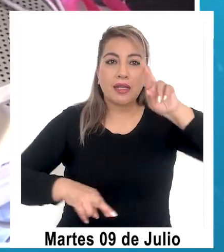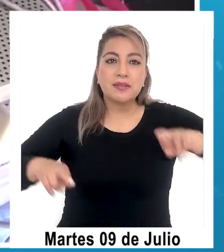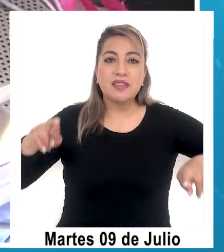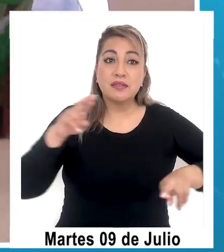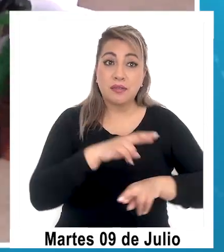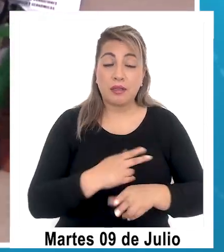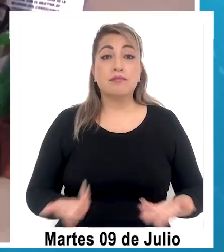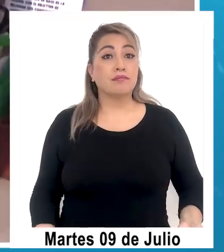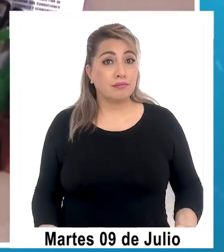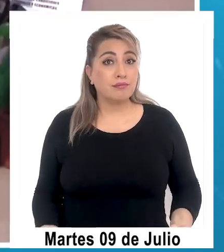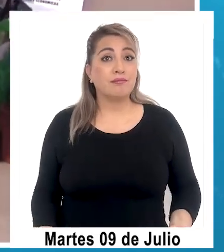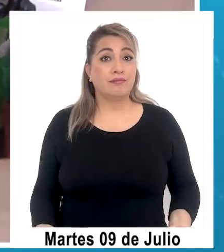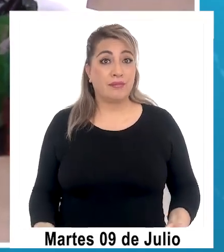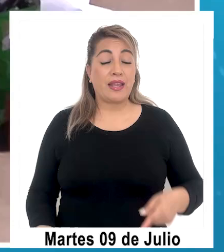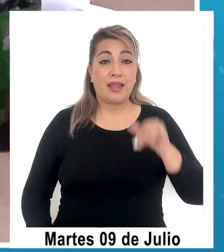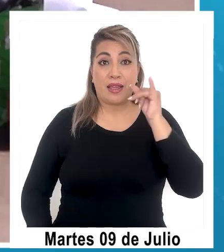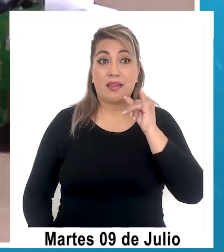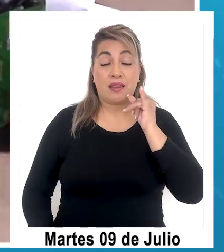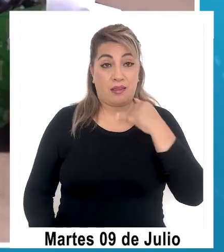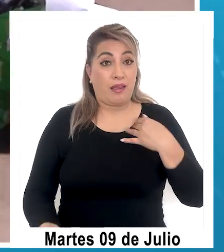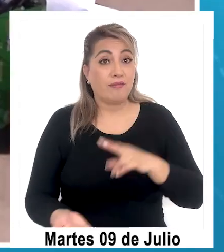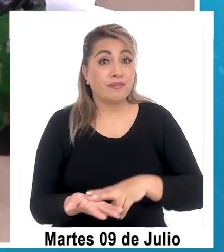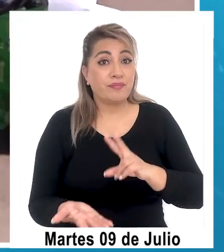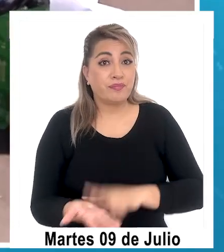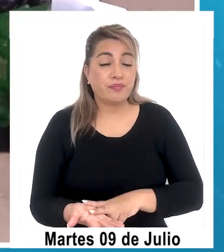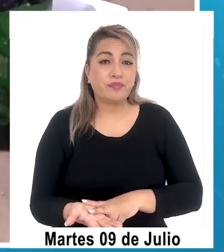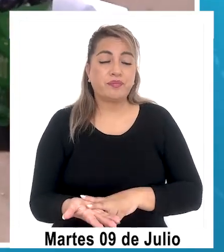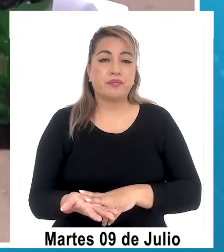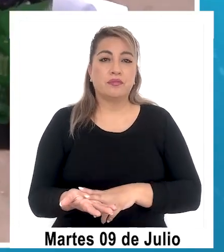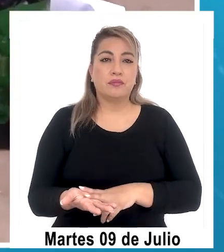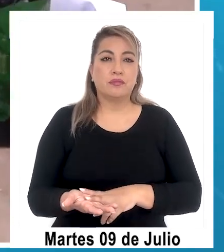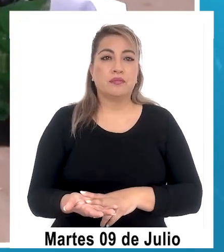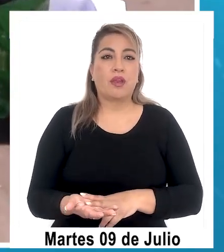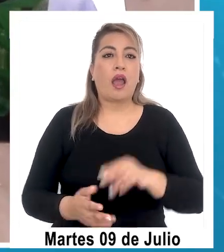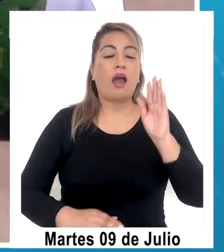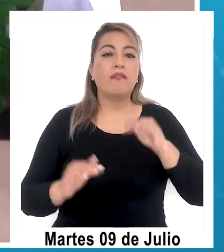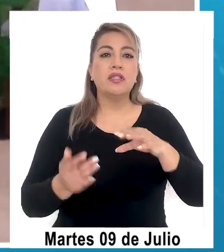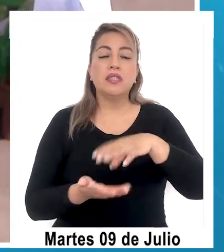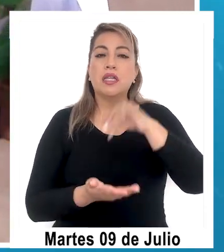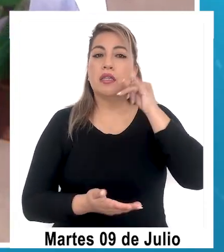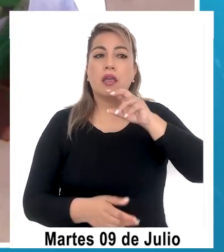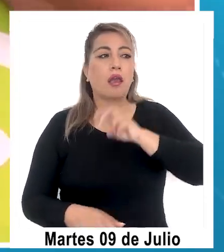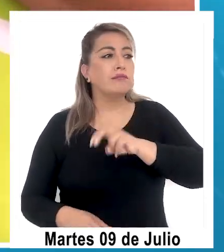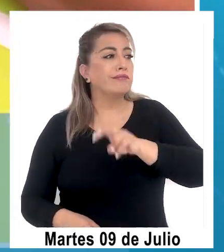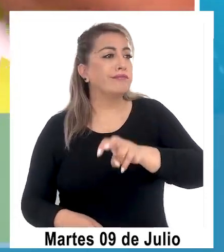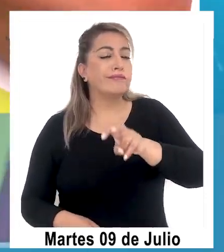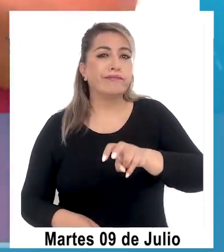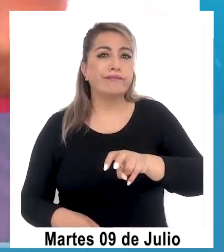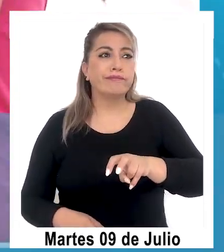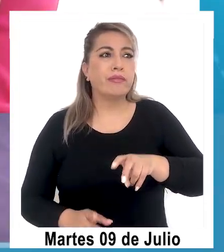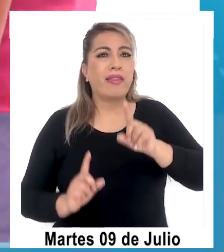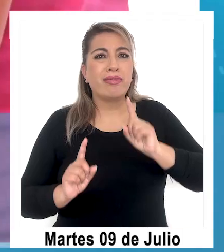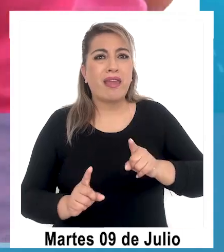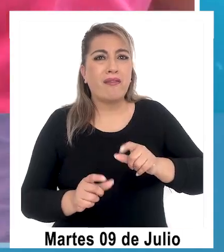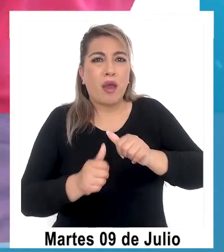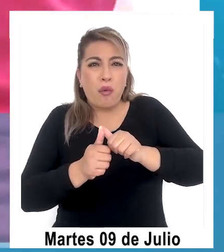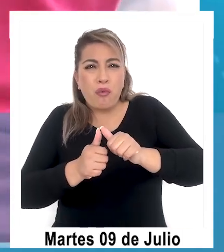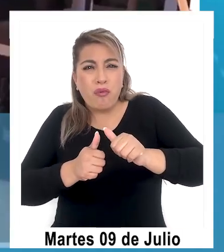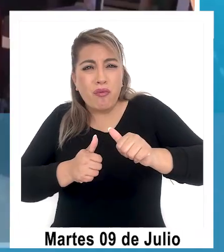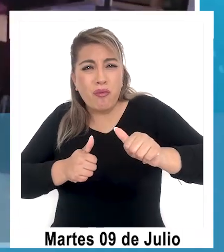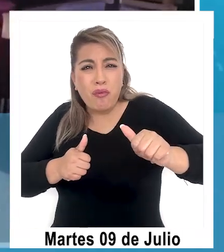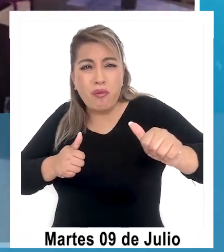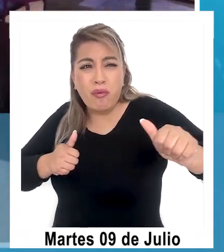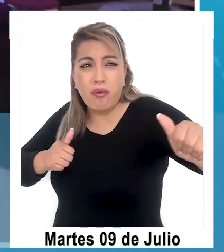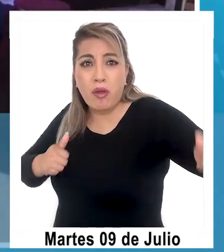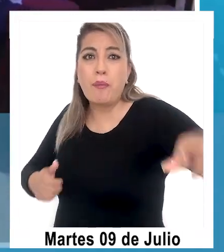actividad. En Iquique, bueno, eso es real, eso es verdad, uno pasa por Iquique y tiene que hacer grandes tramos